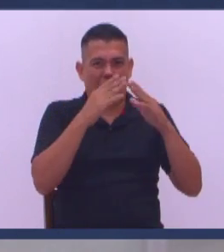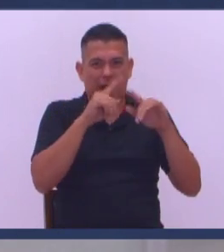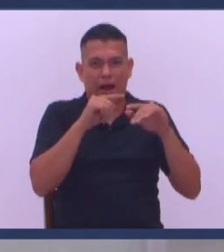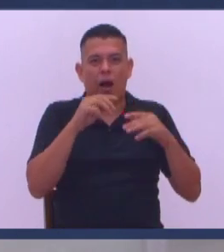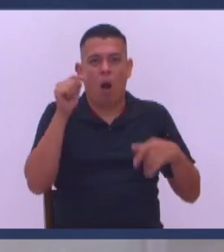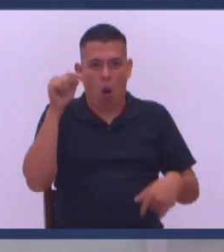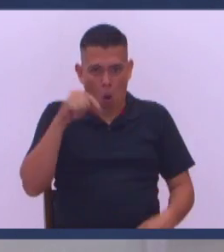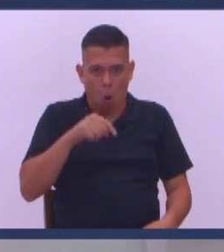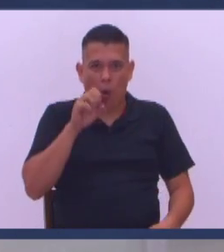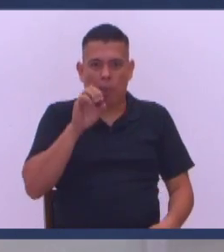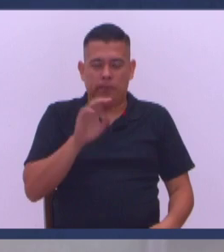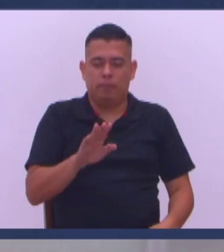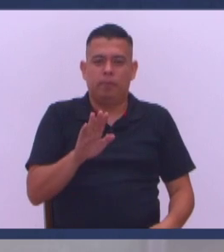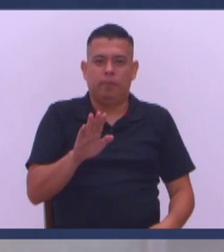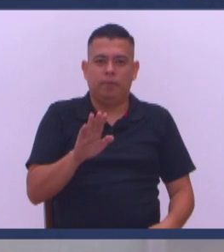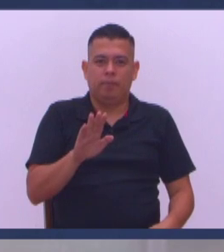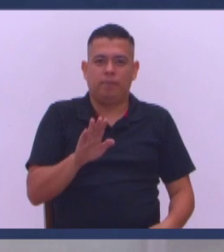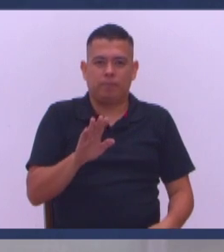feliz Decímelo hoy